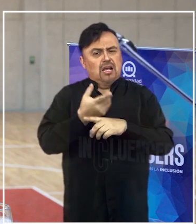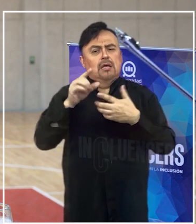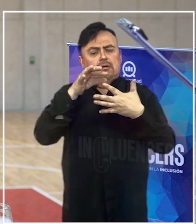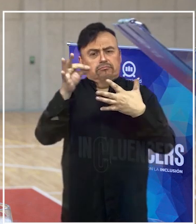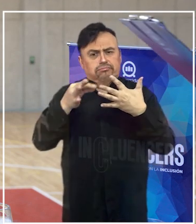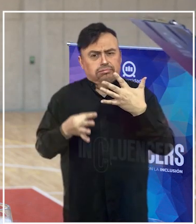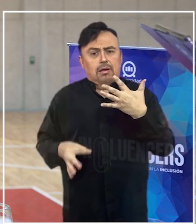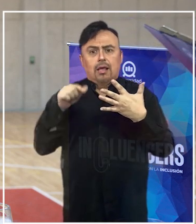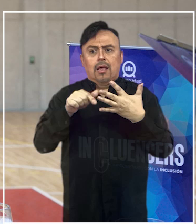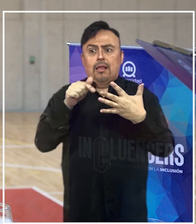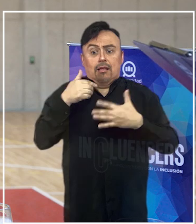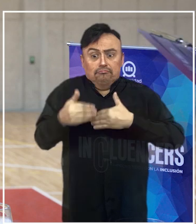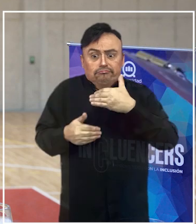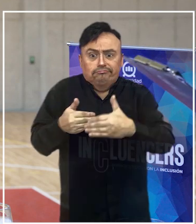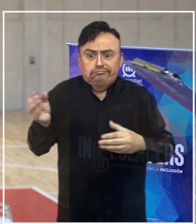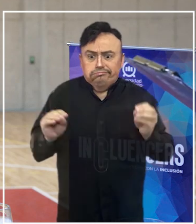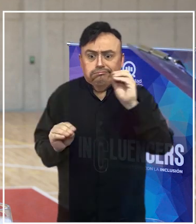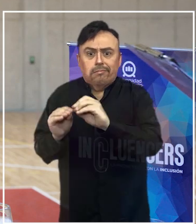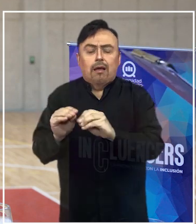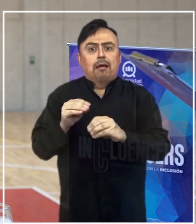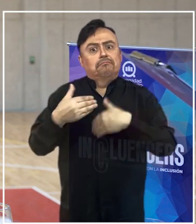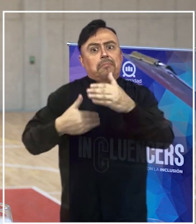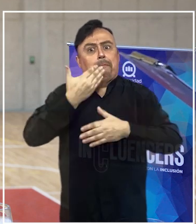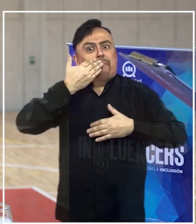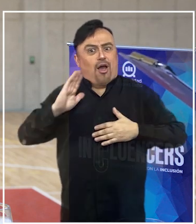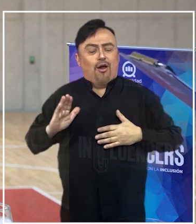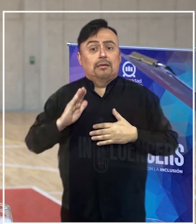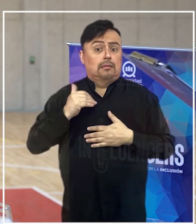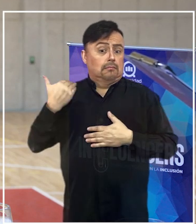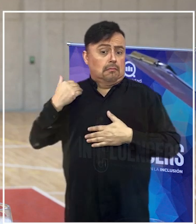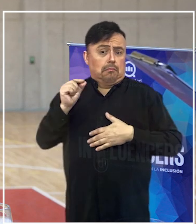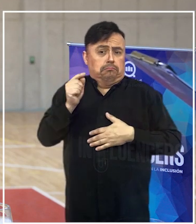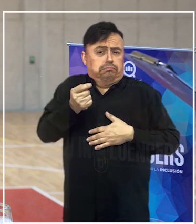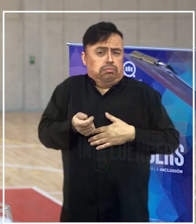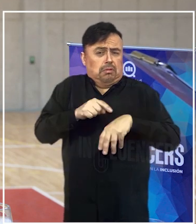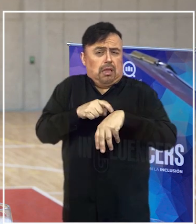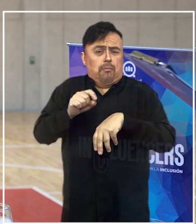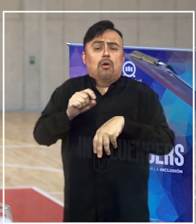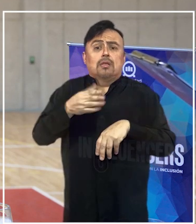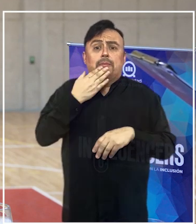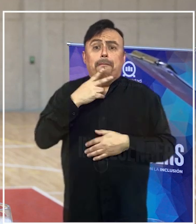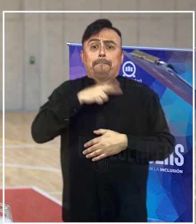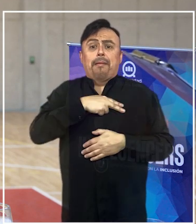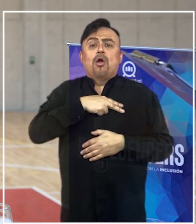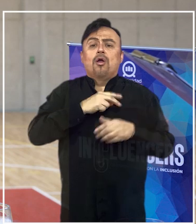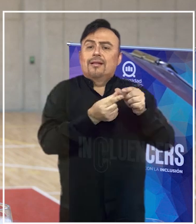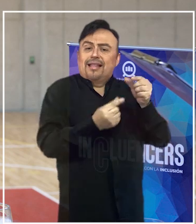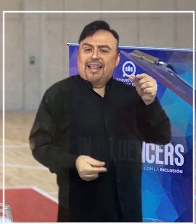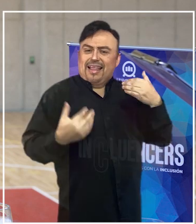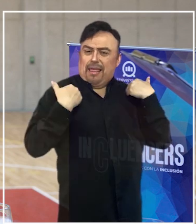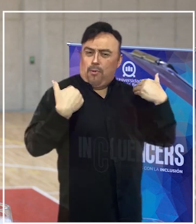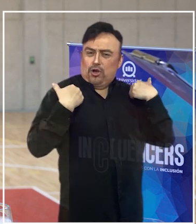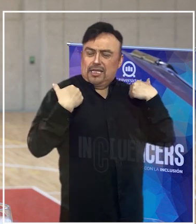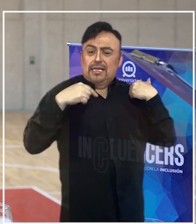han venido enriqueciendo este proceso. Hace poco tiempo atrás también se entregó un premio, el Premio Nacional de Deporte